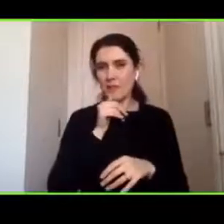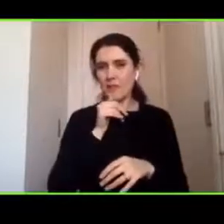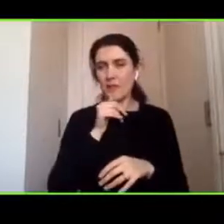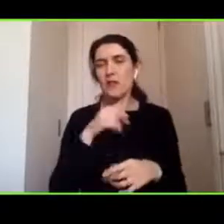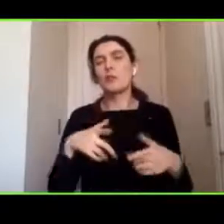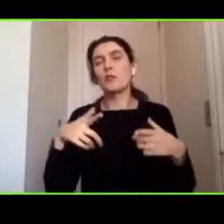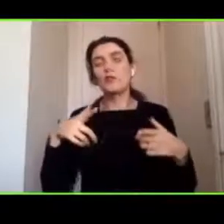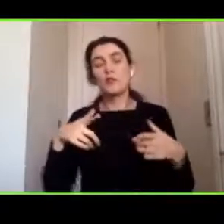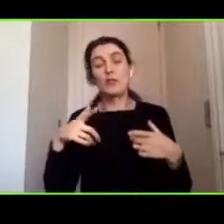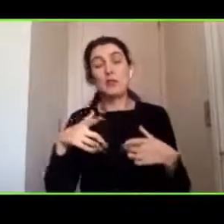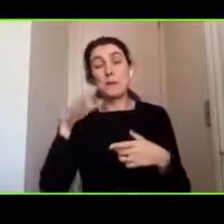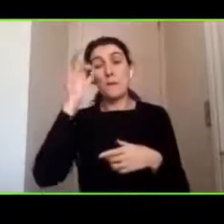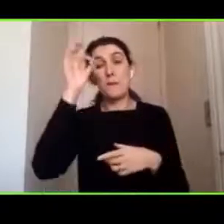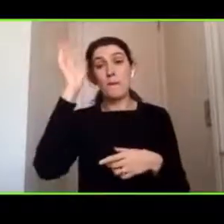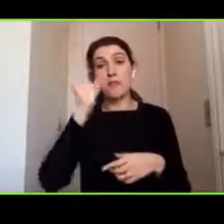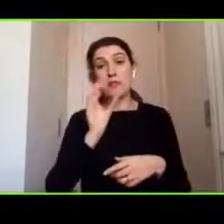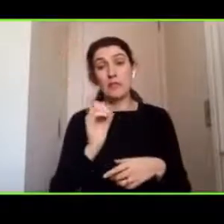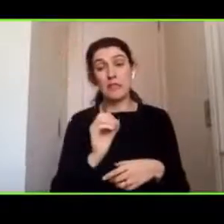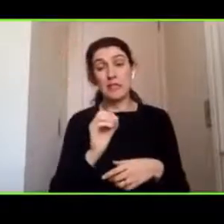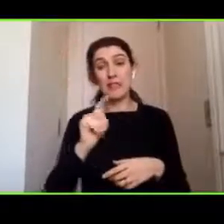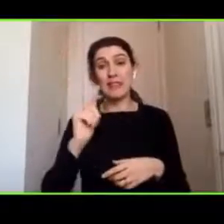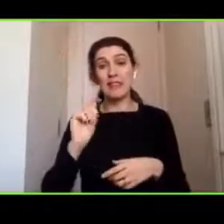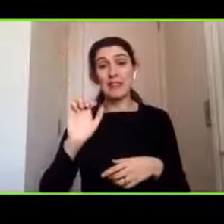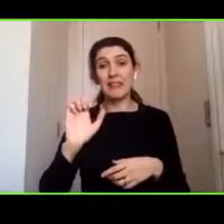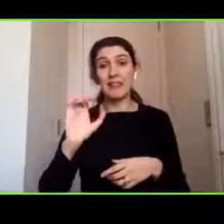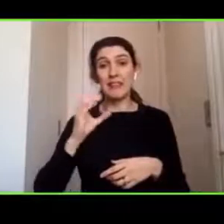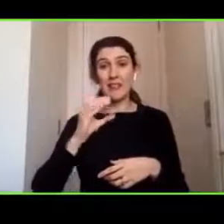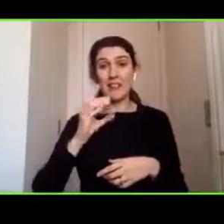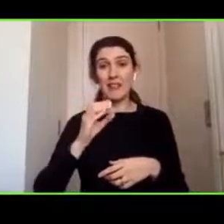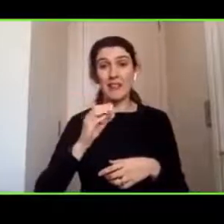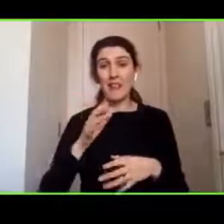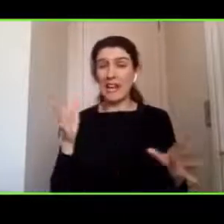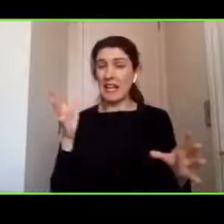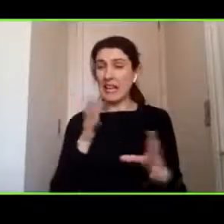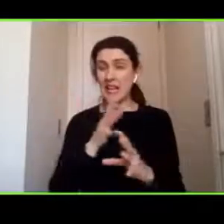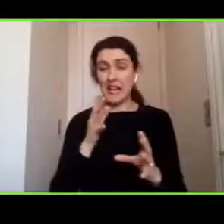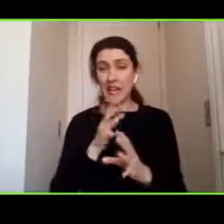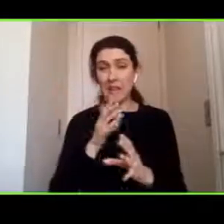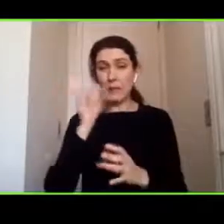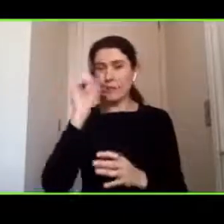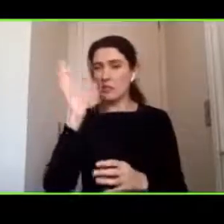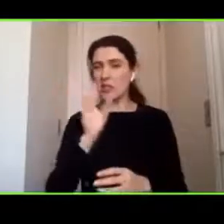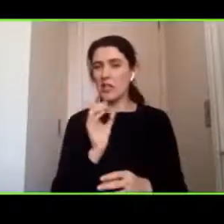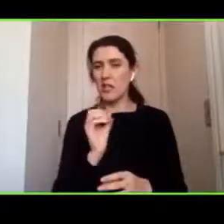severo es un poco más baja. Pero suele suceder que efectivamente